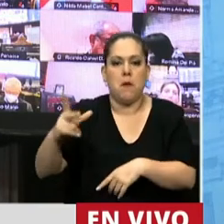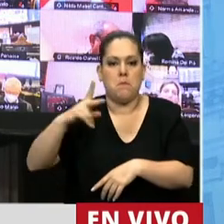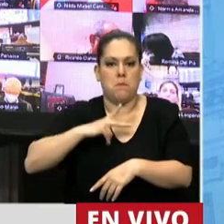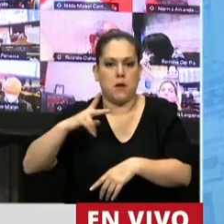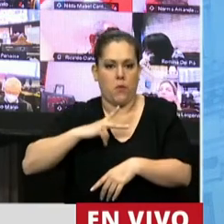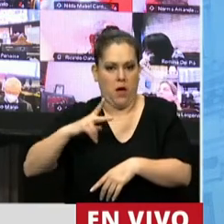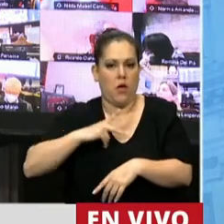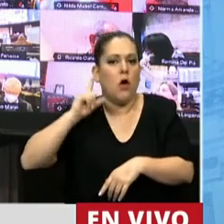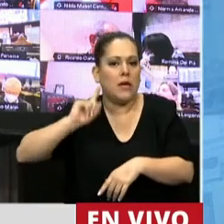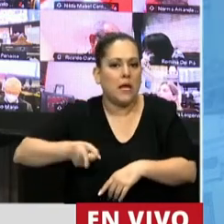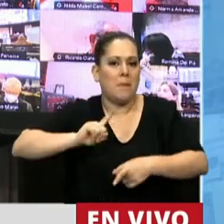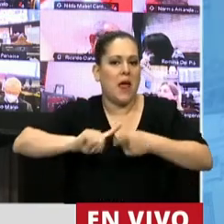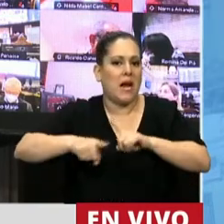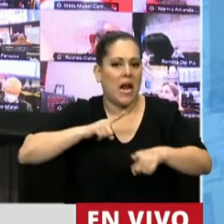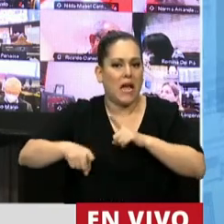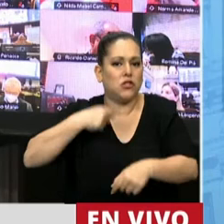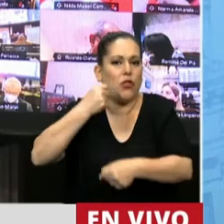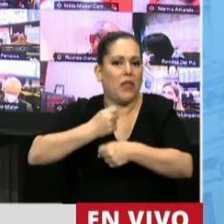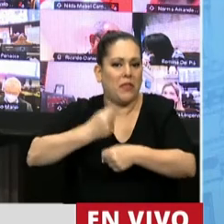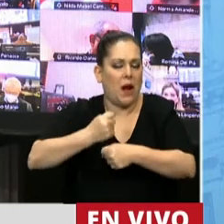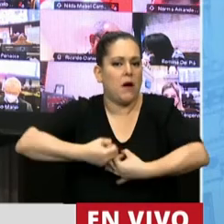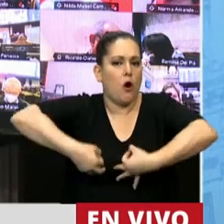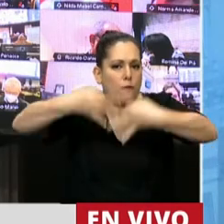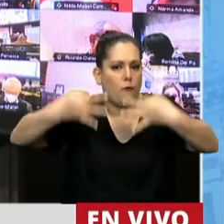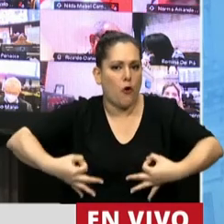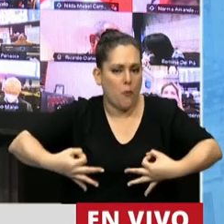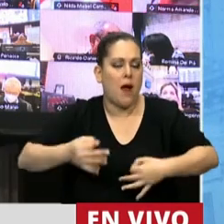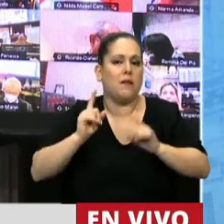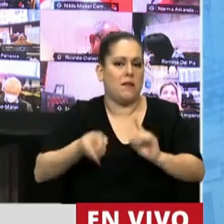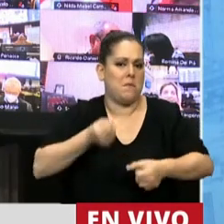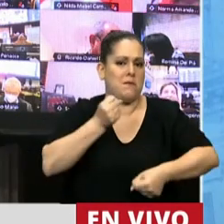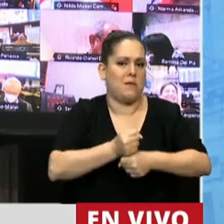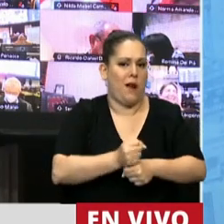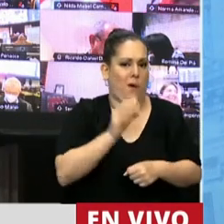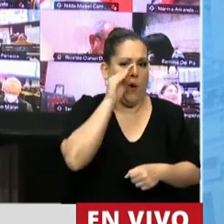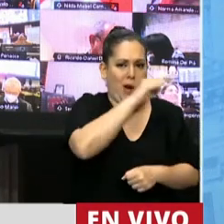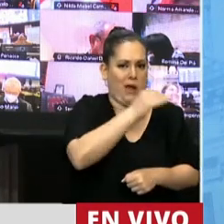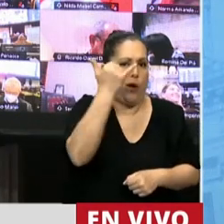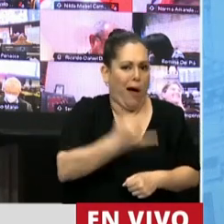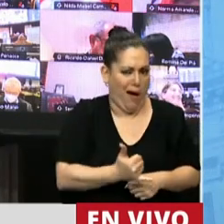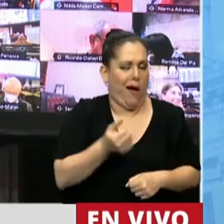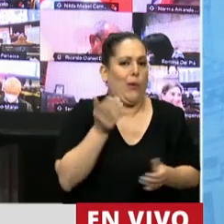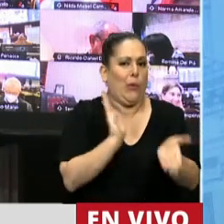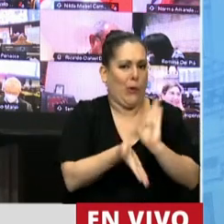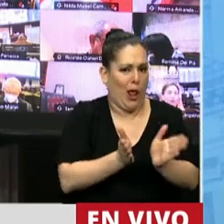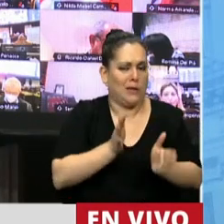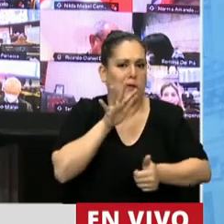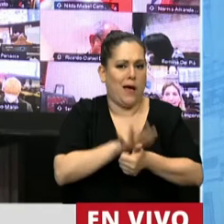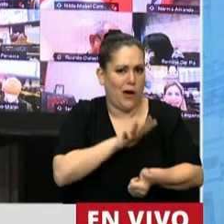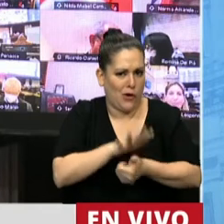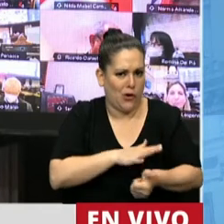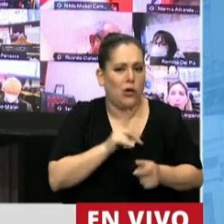también en las relaciones de trabajo formales e informales y que además se extienden fuera del ámbito